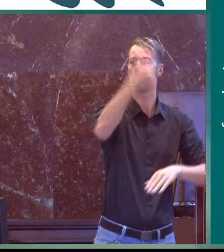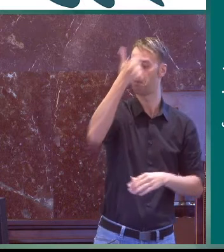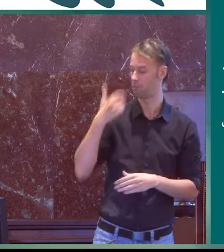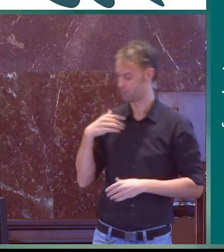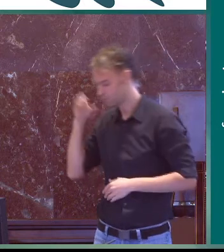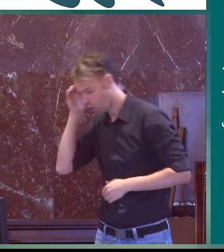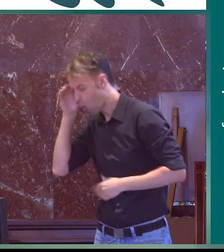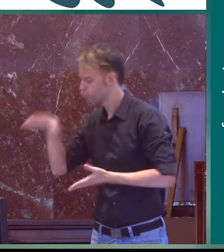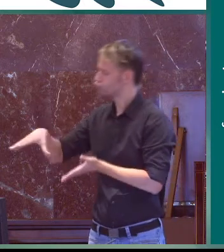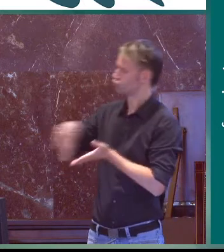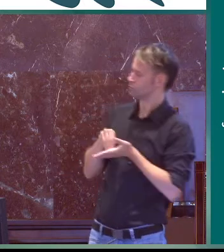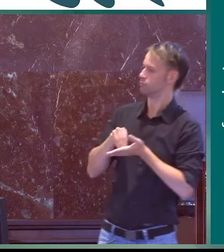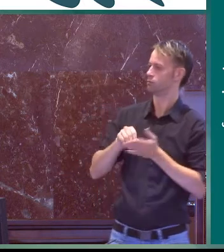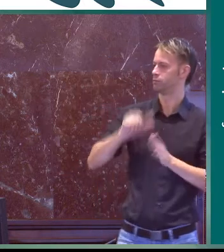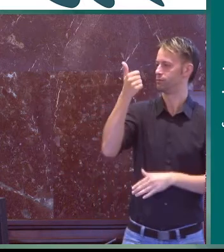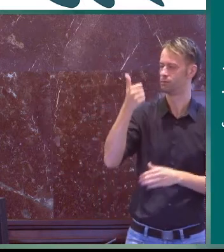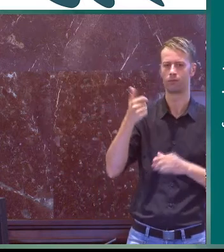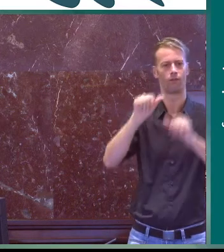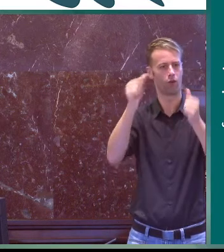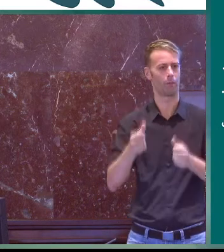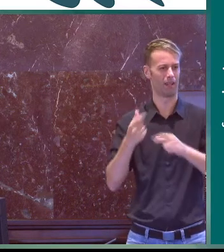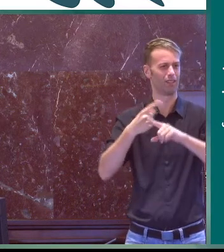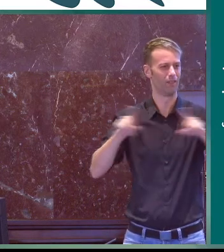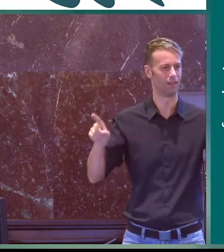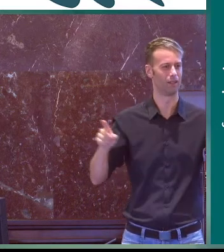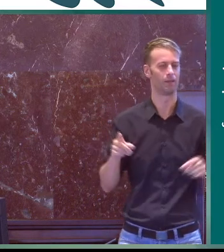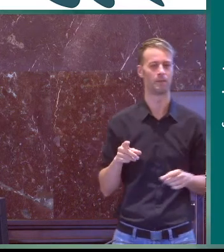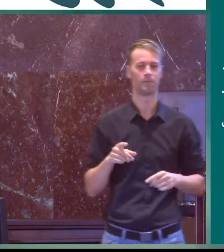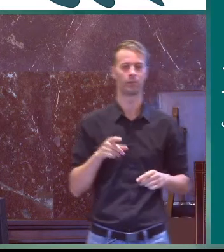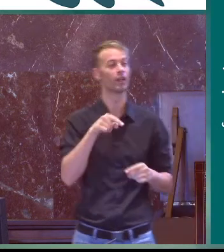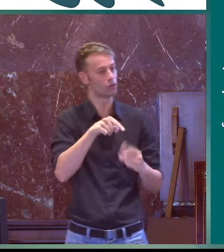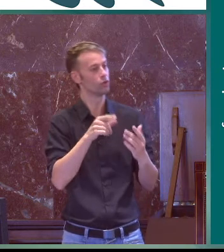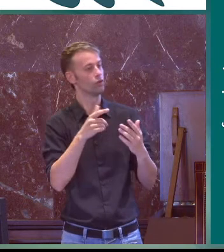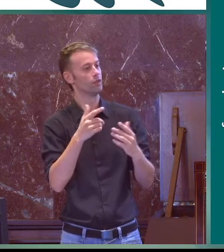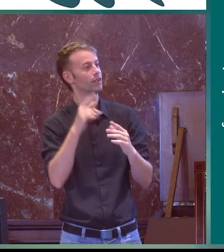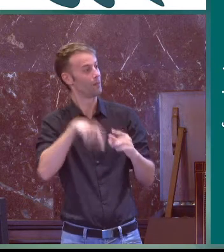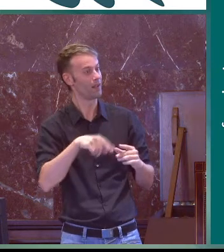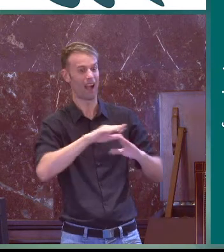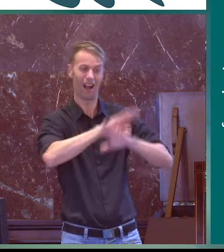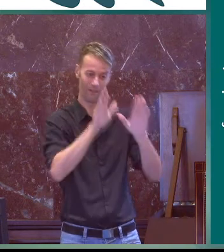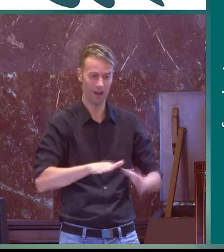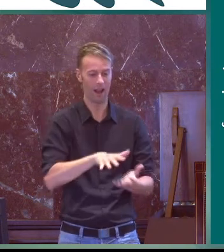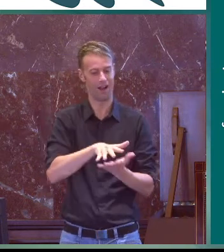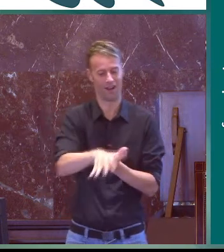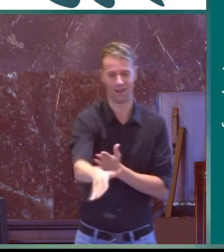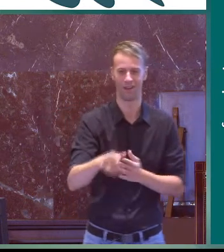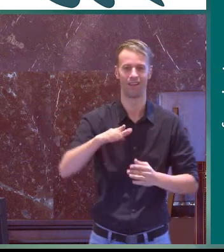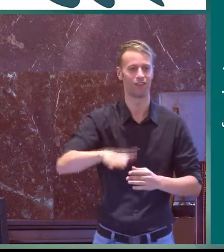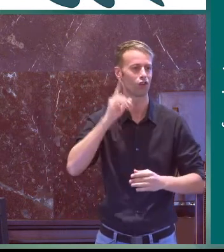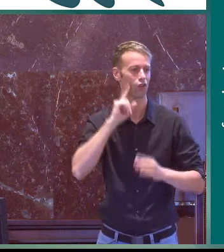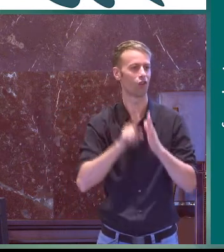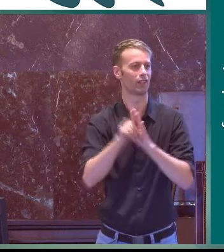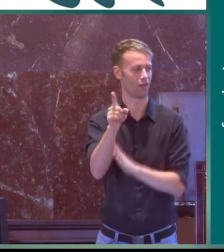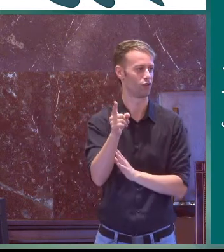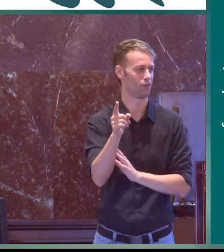incluso al revés todo lo que van a proponer desde las familias a la dirección del colegio el profesorado